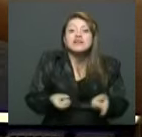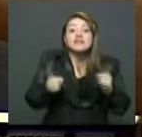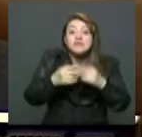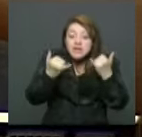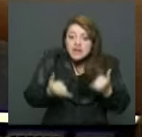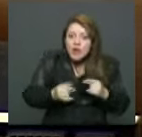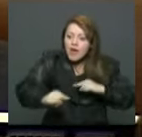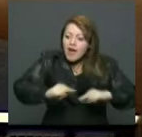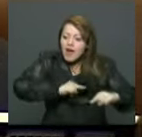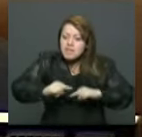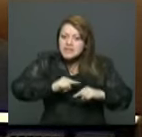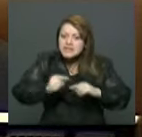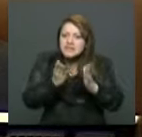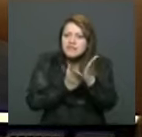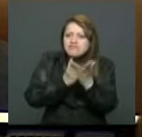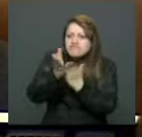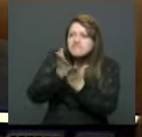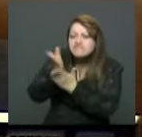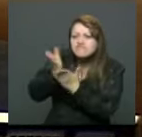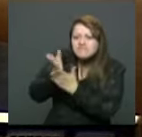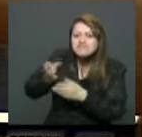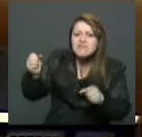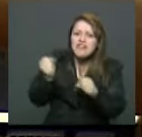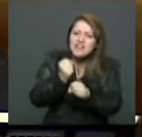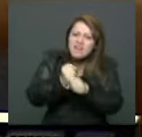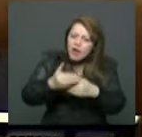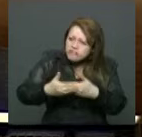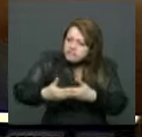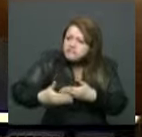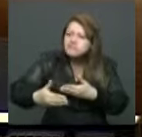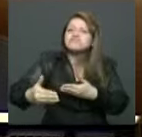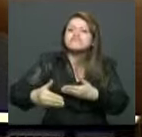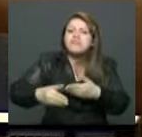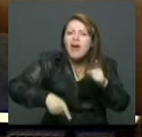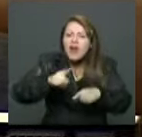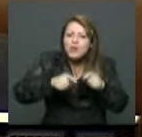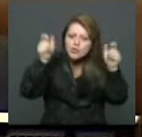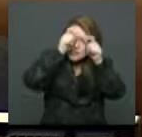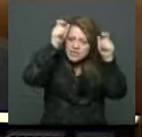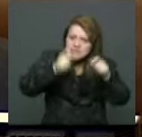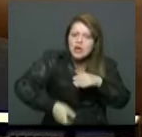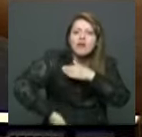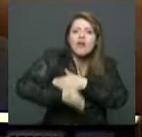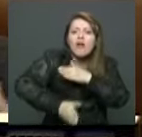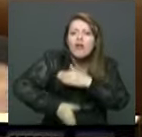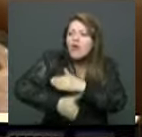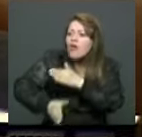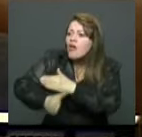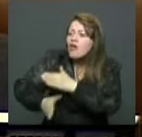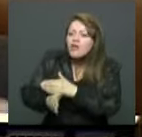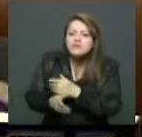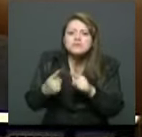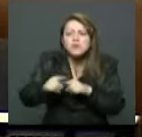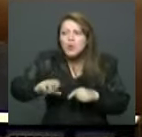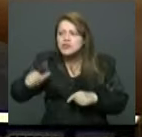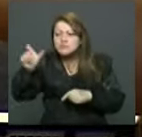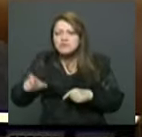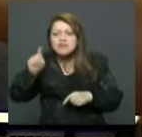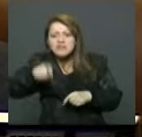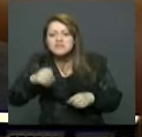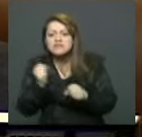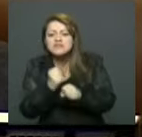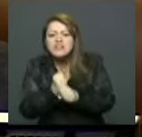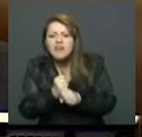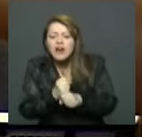disminuir el clientelismo que se ha generado con los cargos burocráticos del Estado, llevando a que lo que prime sea precisamente